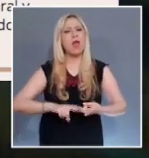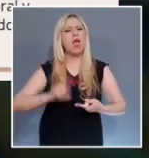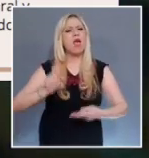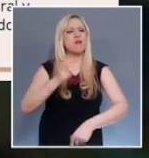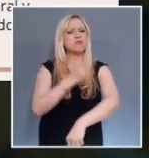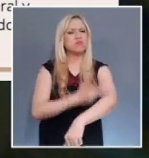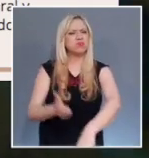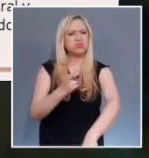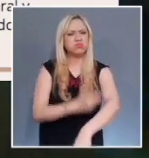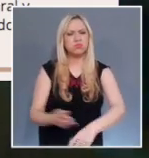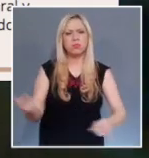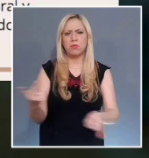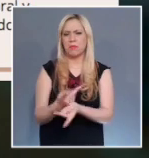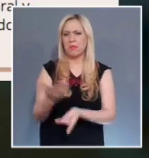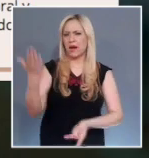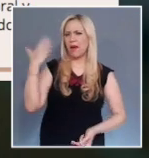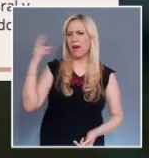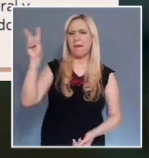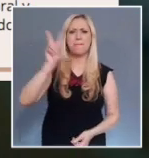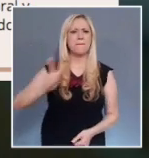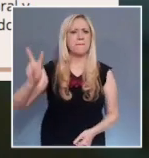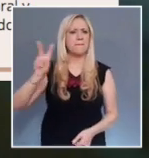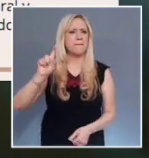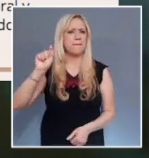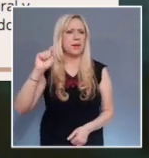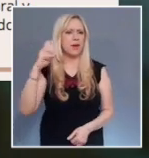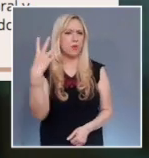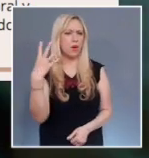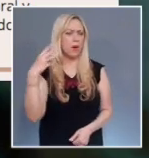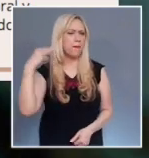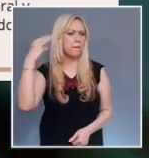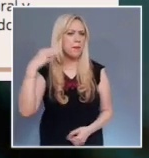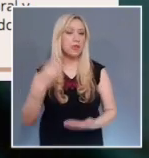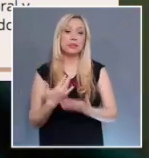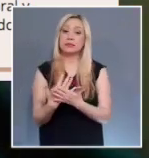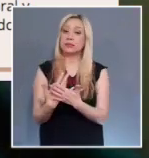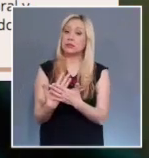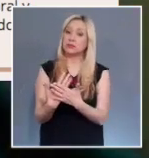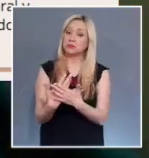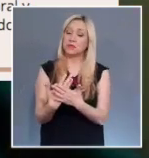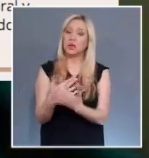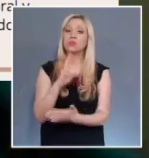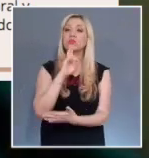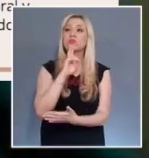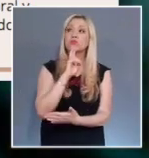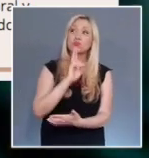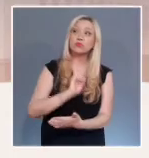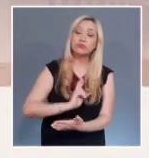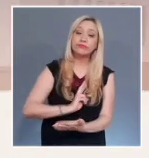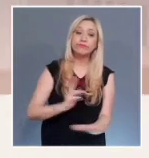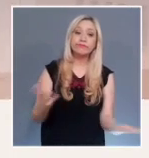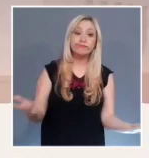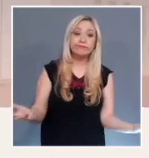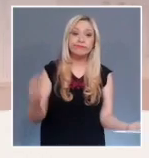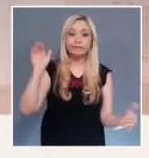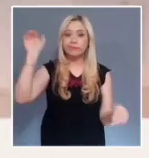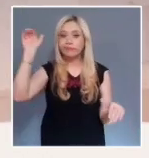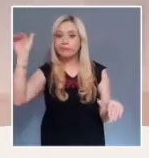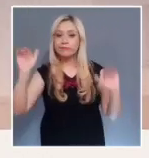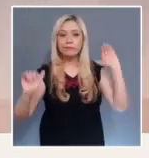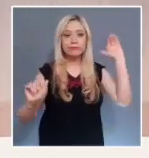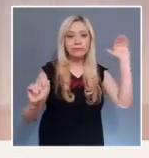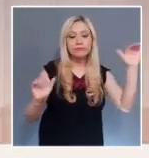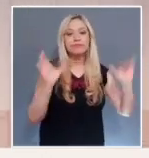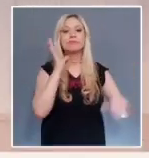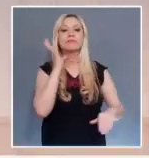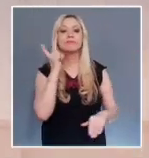pasado viernes 24 de marzo y se está a la espera de la respuesta de las autoridades demandadas. Poder Informativo,